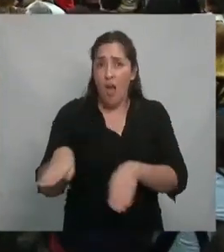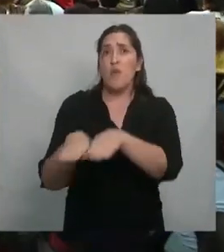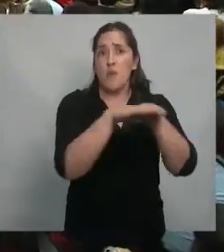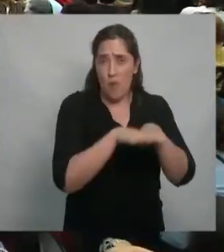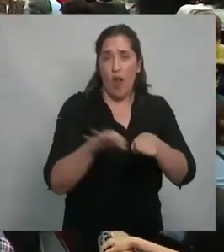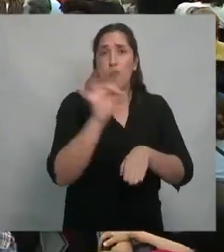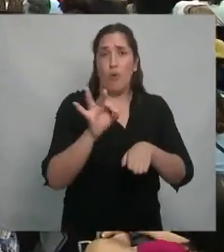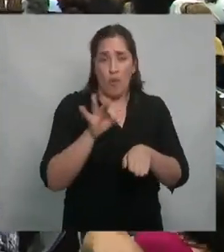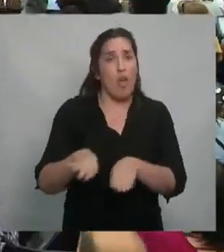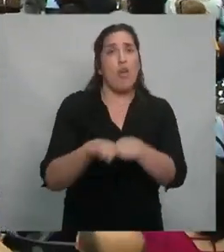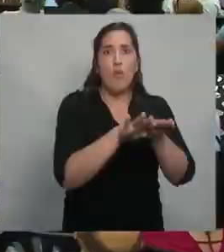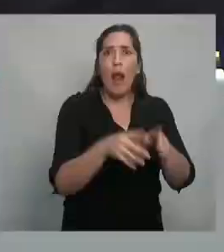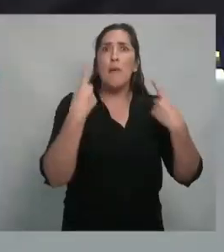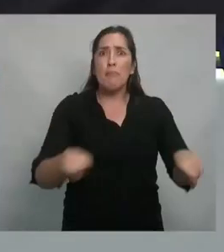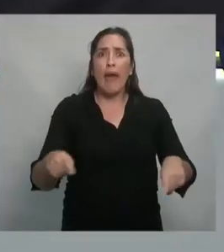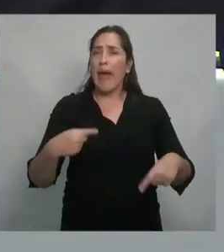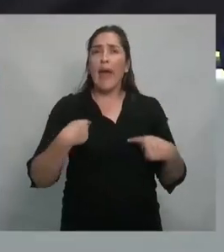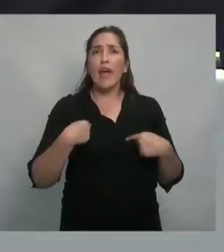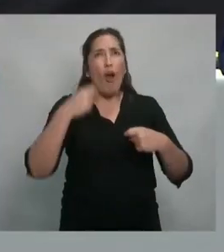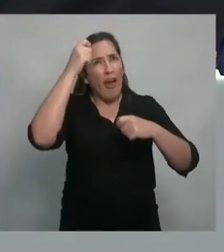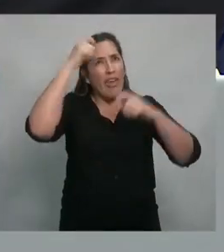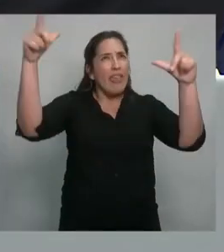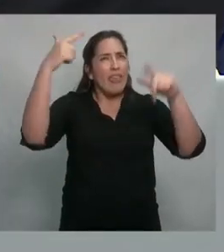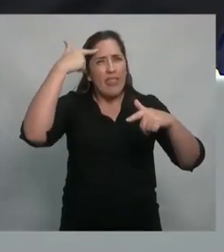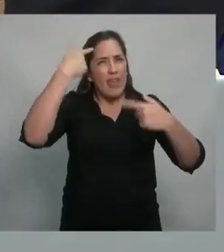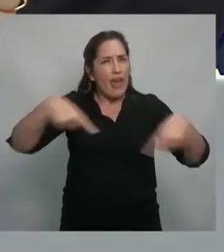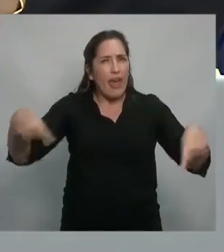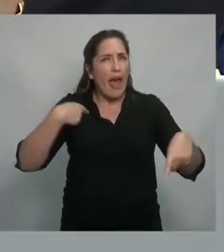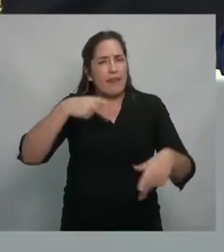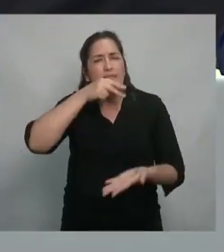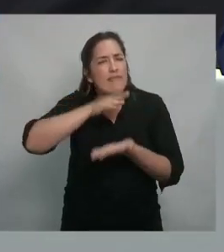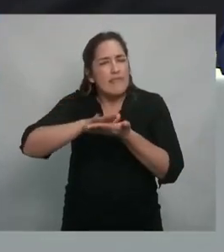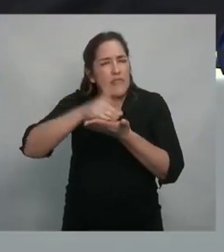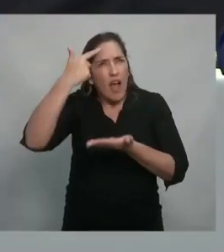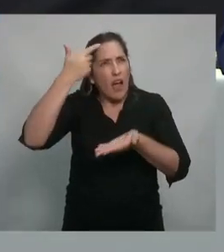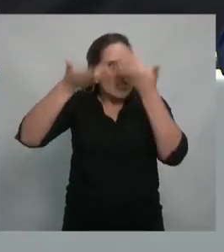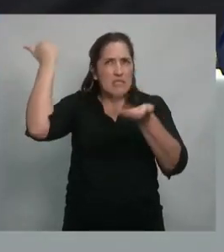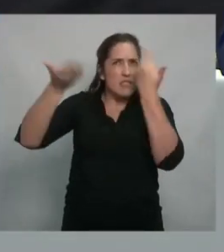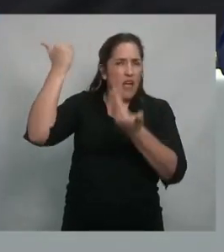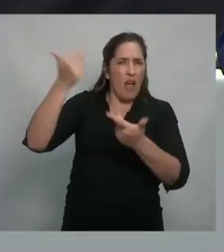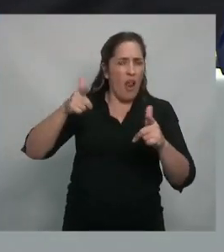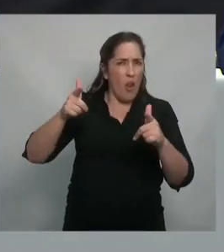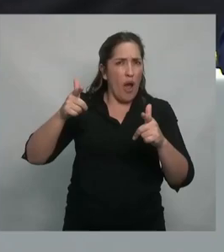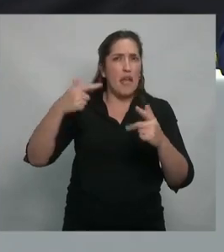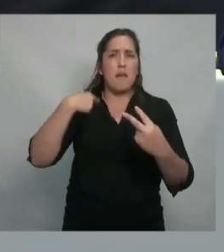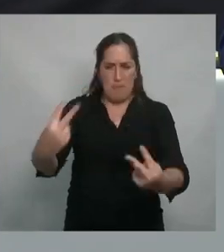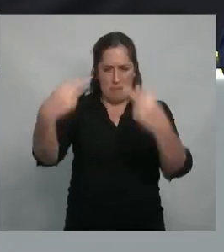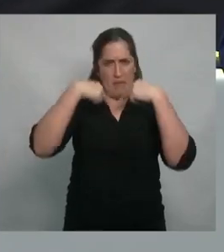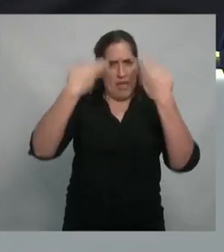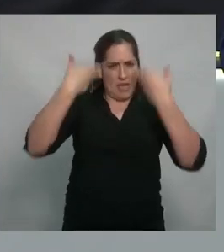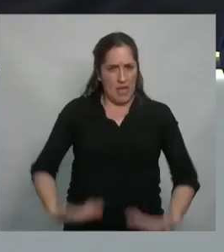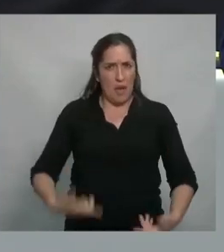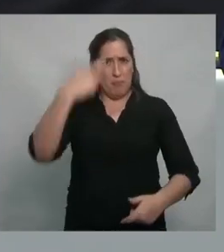nosotros, despojado de nuestras ideas, de nuestros pensamientos, nos pensamos como persona,